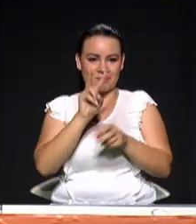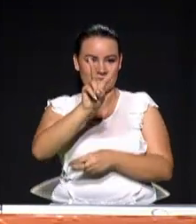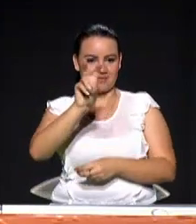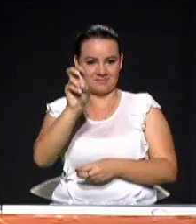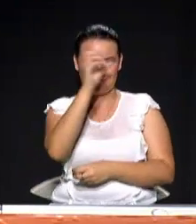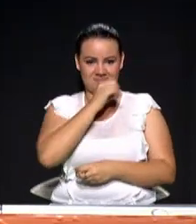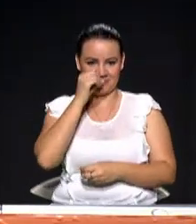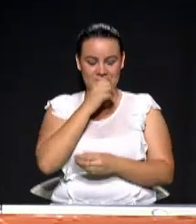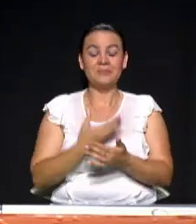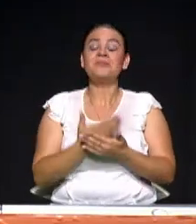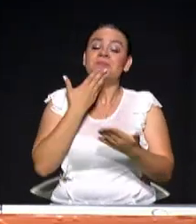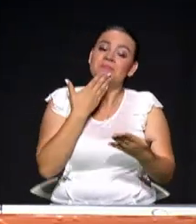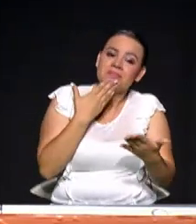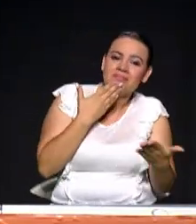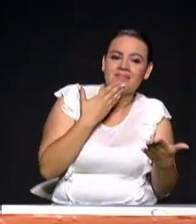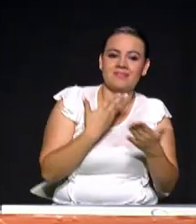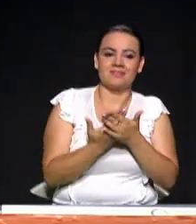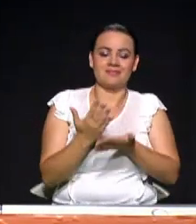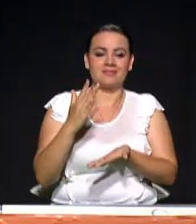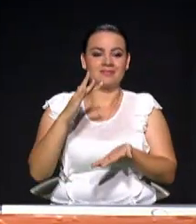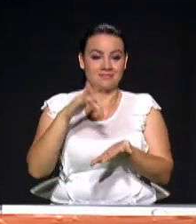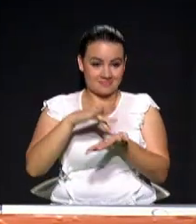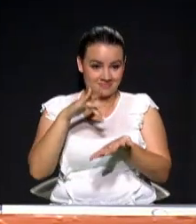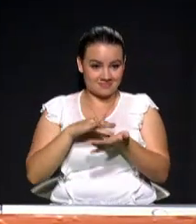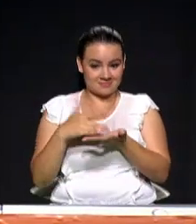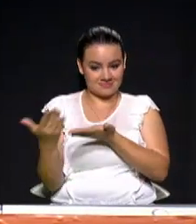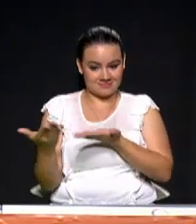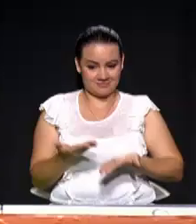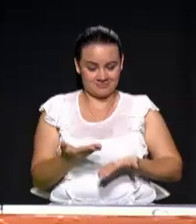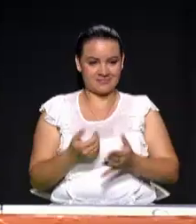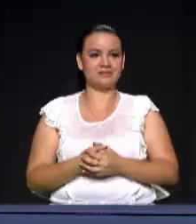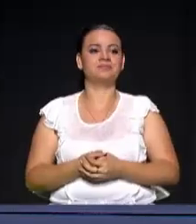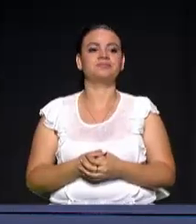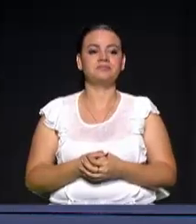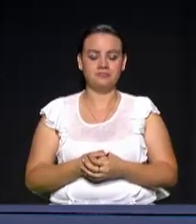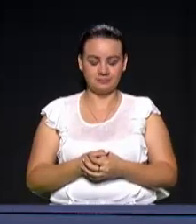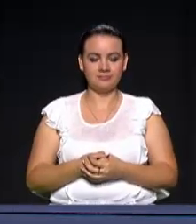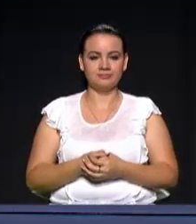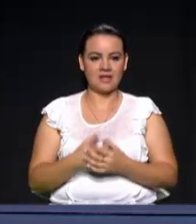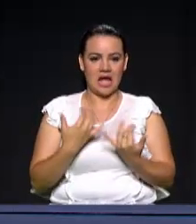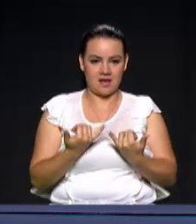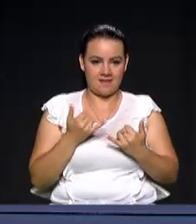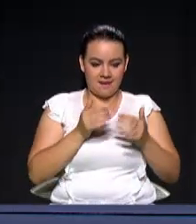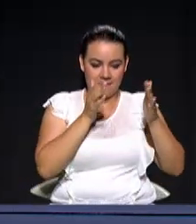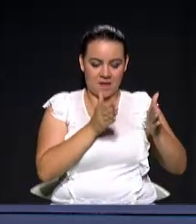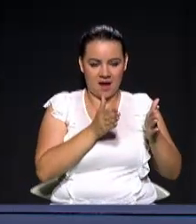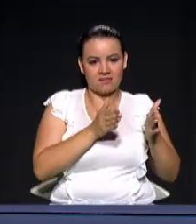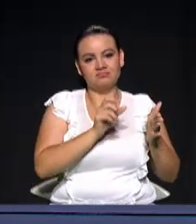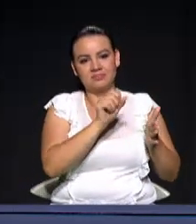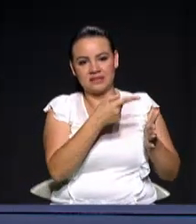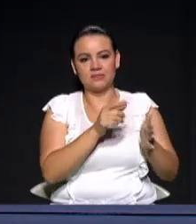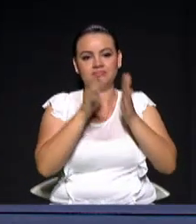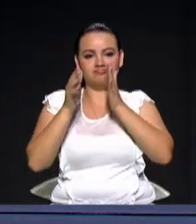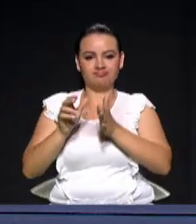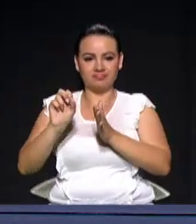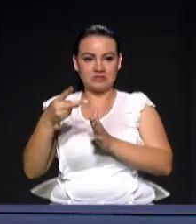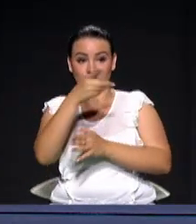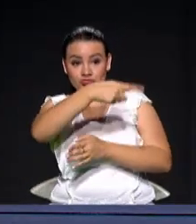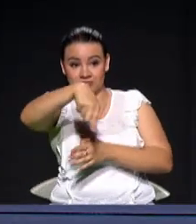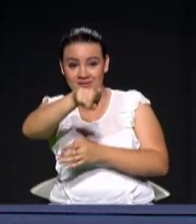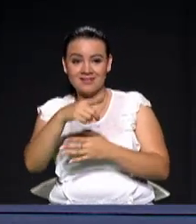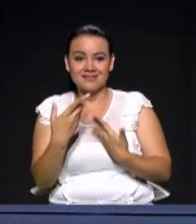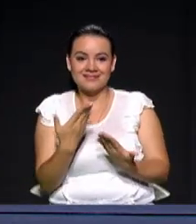y candidatos, muchísimas gracias por acompañarnos. Este consistió entonces en el segundo bloque de candidatos de este importante debate,